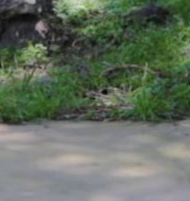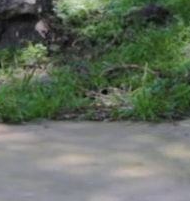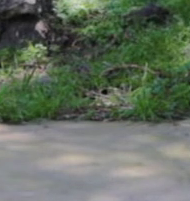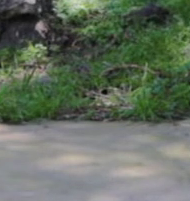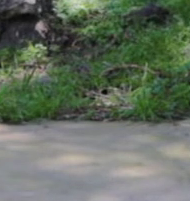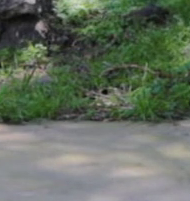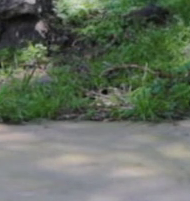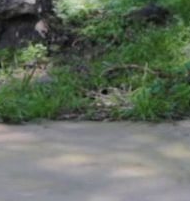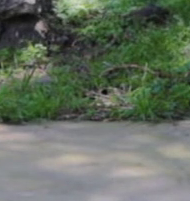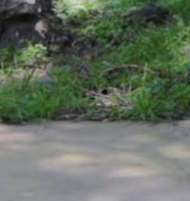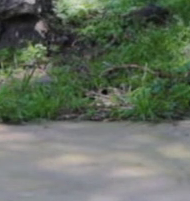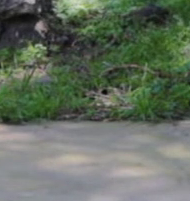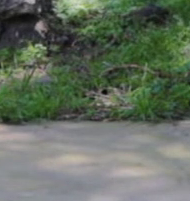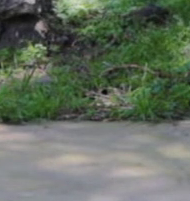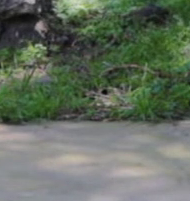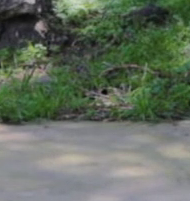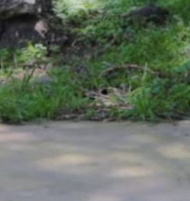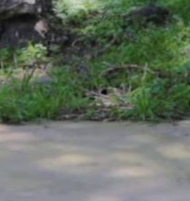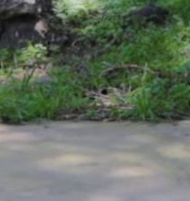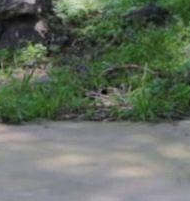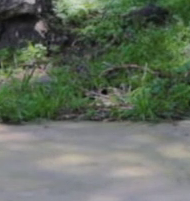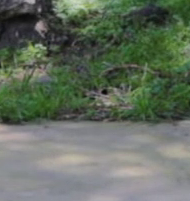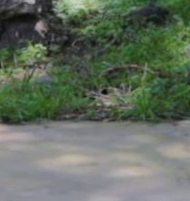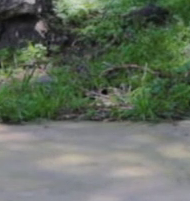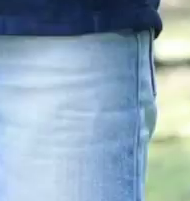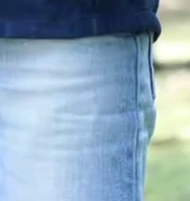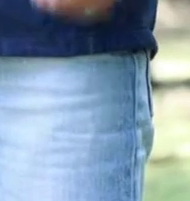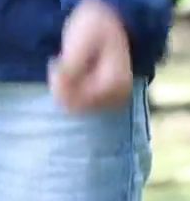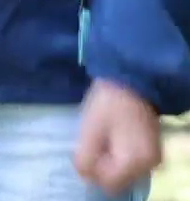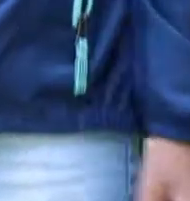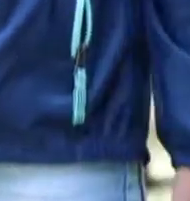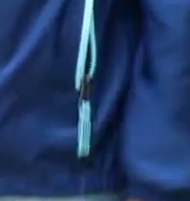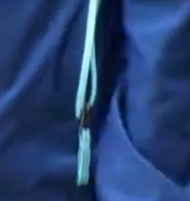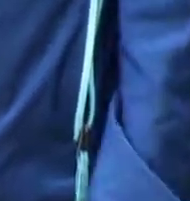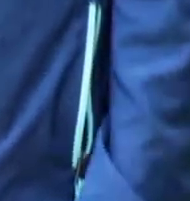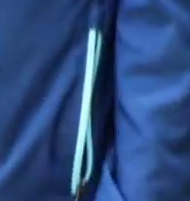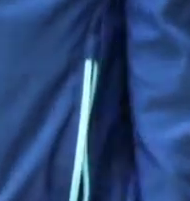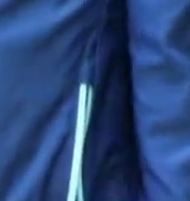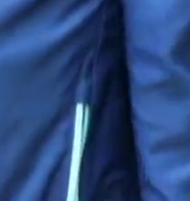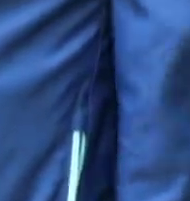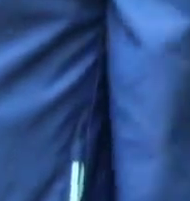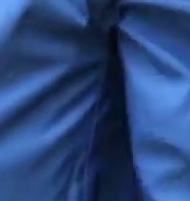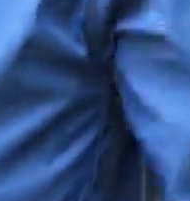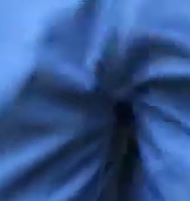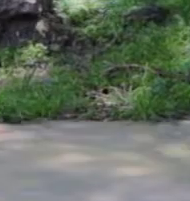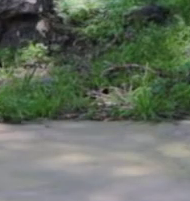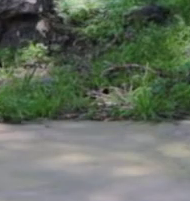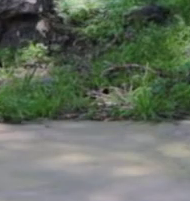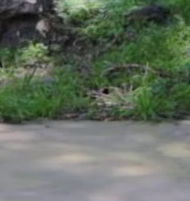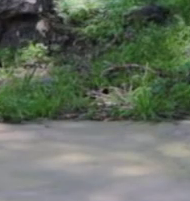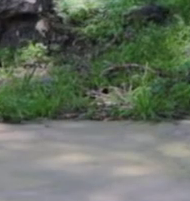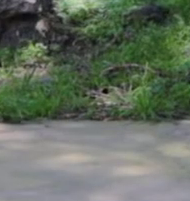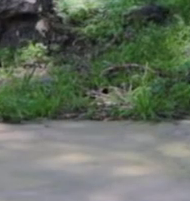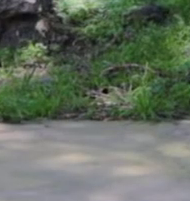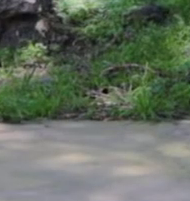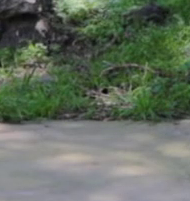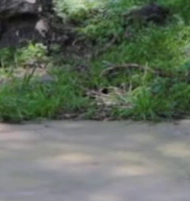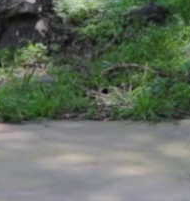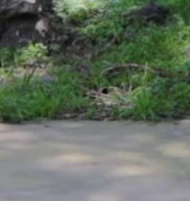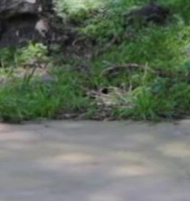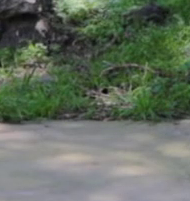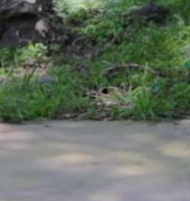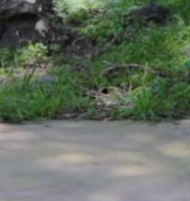vea. Otra más. Bien, descansamos. Agitamos, nuestros brazos. A descansar,